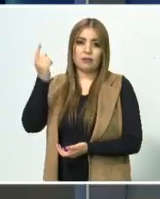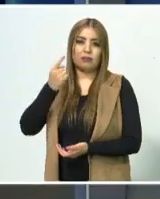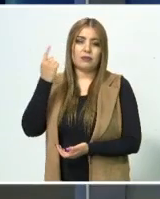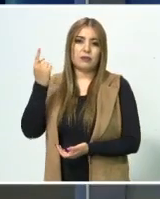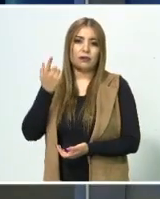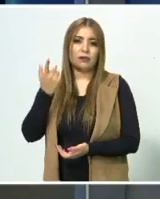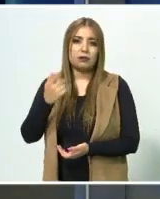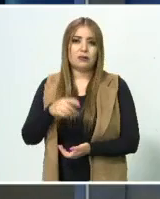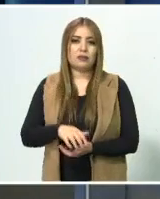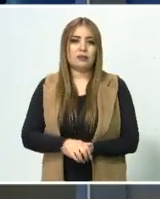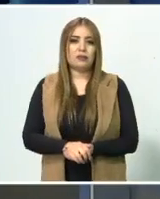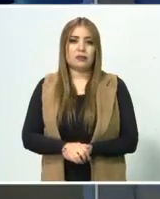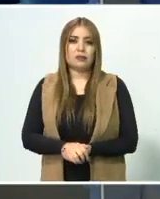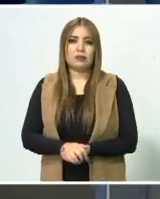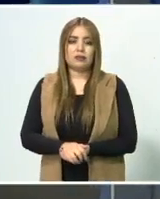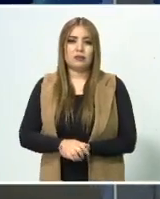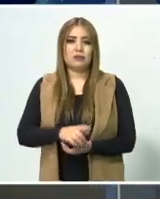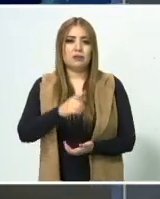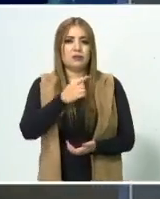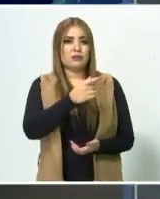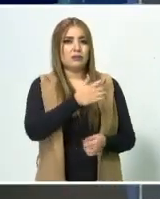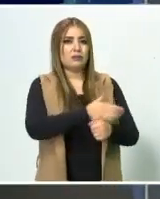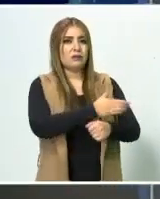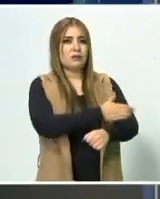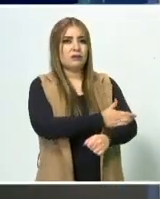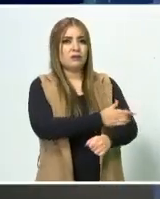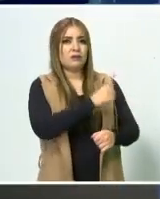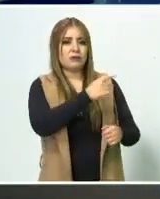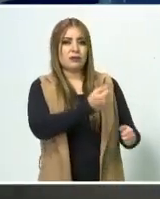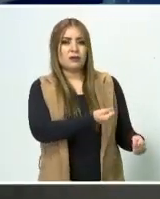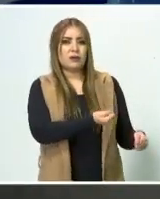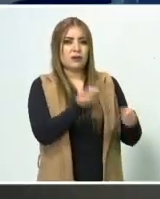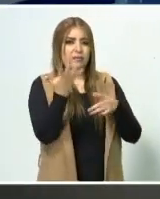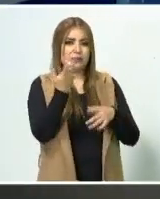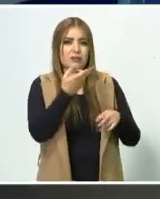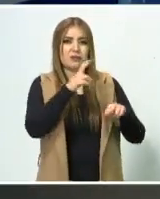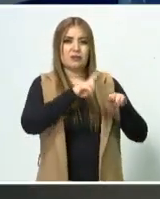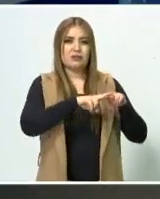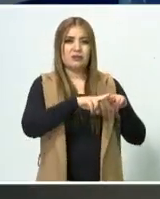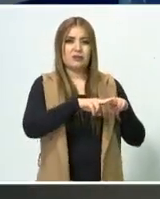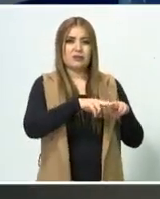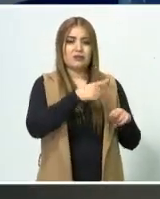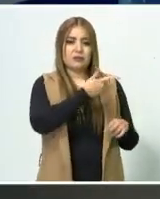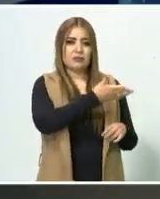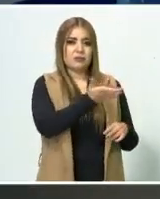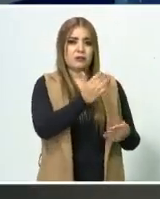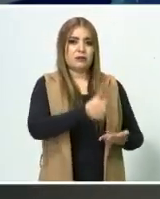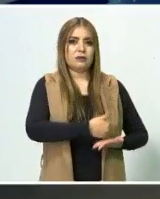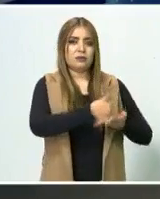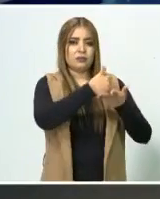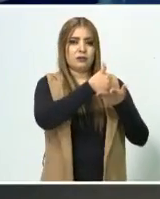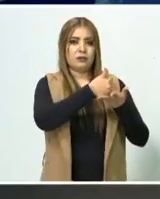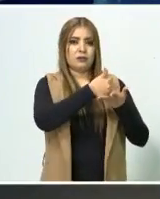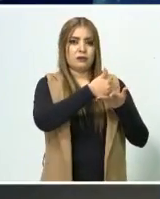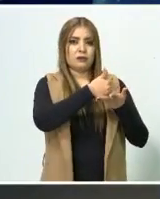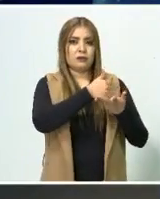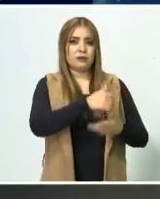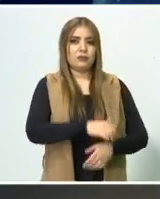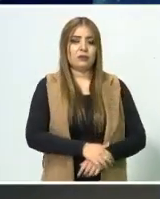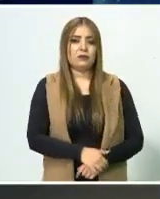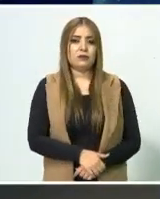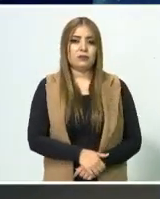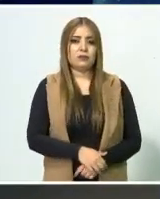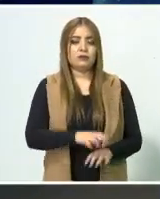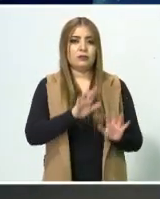Me acompañan, por favor, para que lo lleven a que se siente. ¿Me ayudan, por favor? Moisés, te vamos